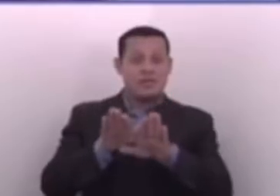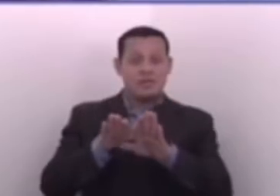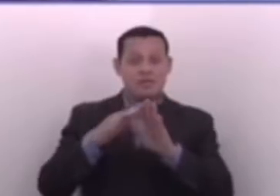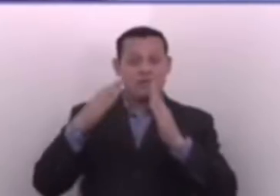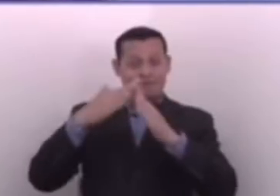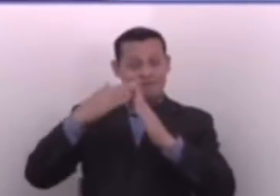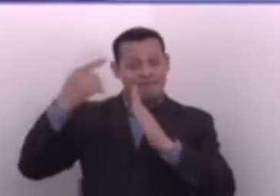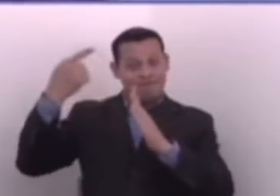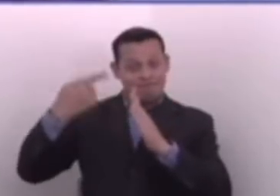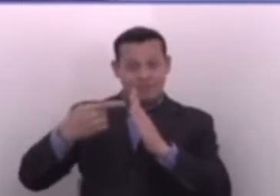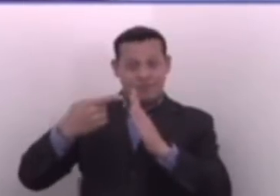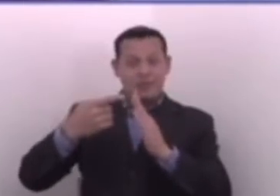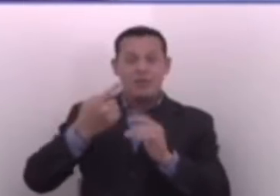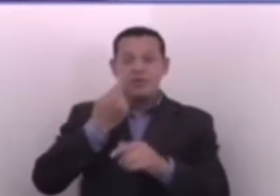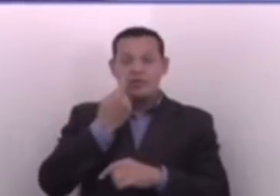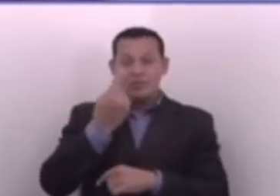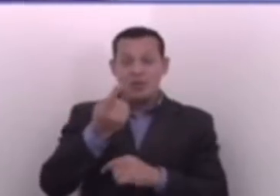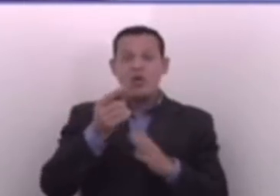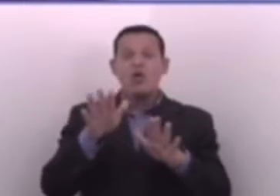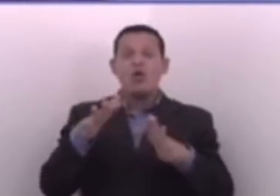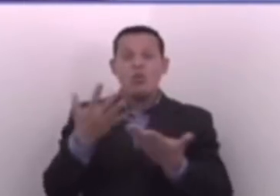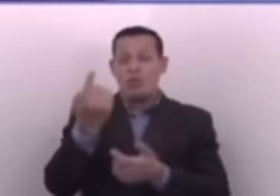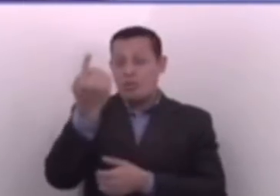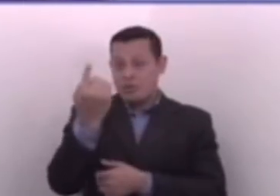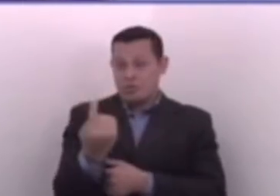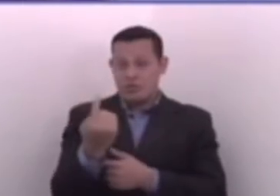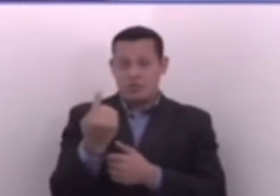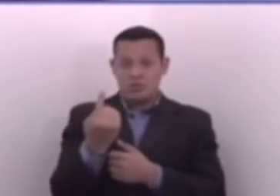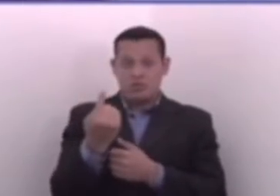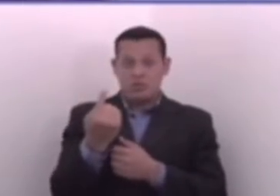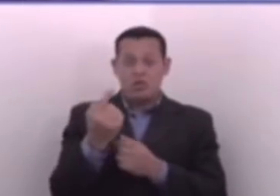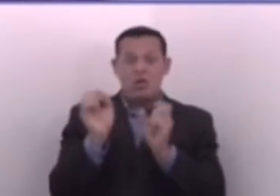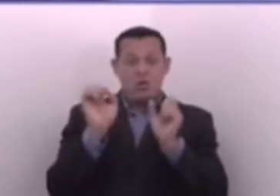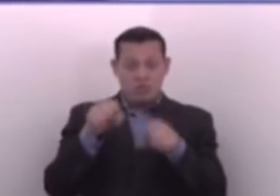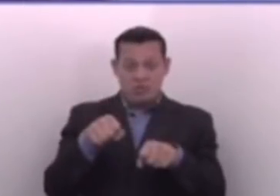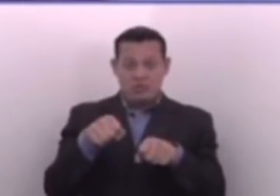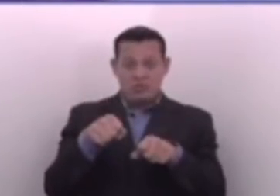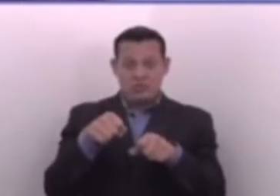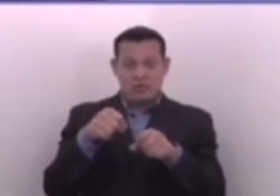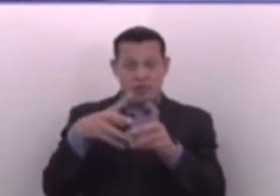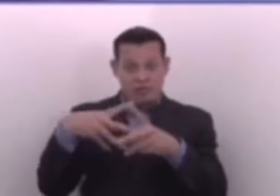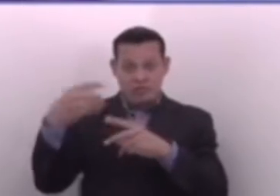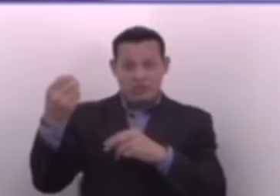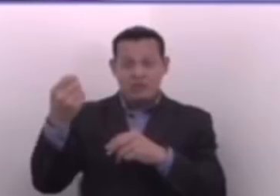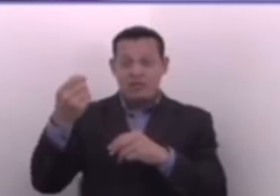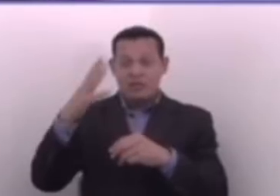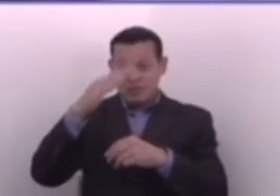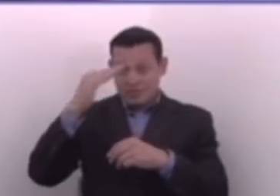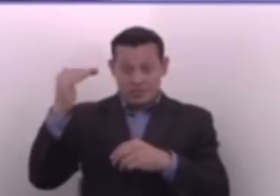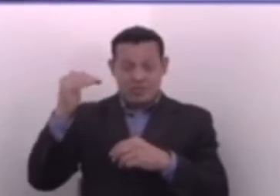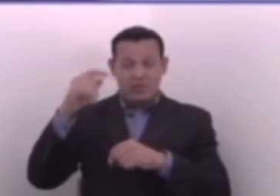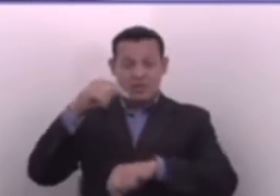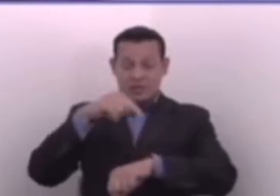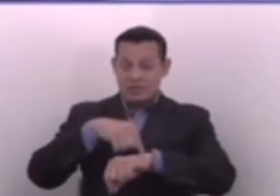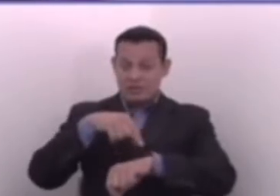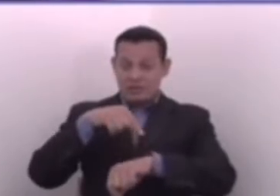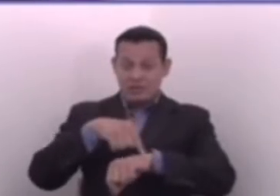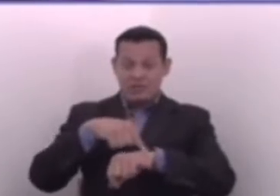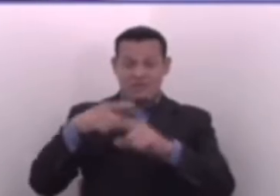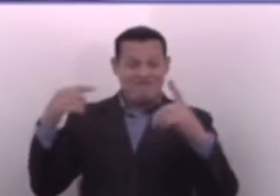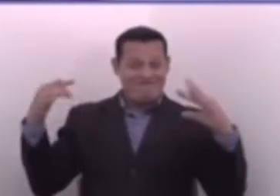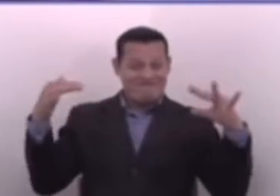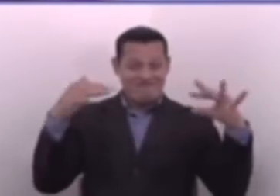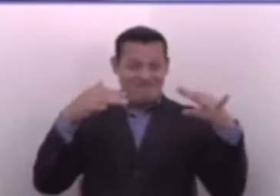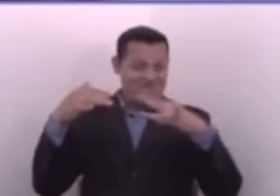régimen, hemos estado viendo como personas que tuvieron que huir de nuestro país durante el periodo de la